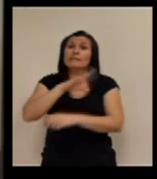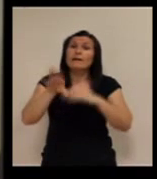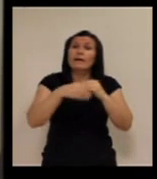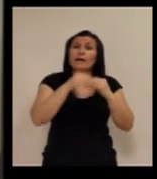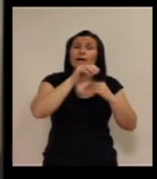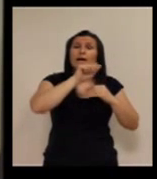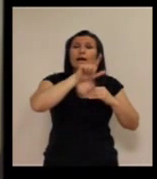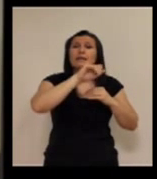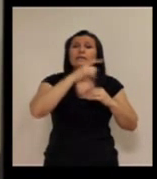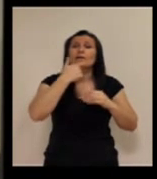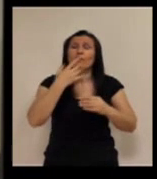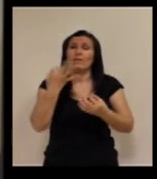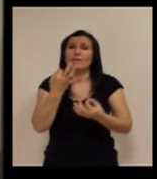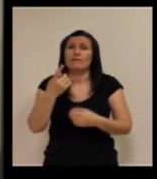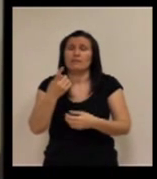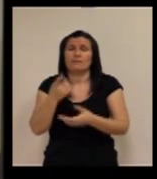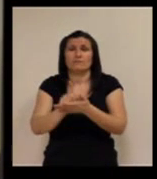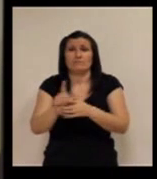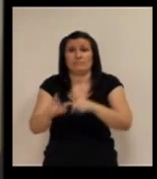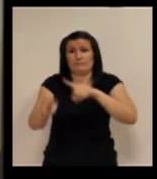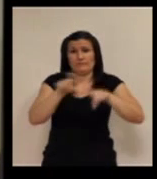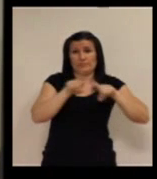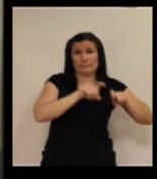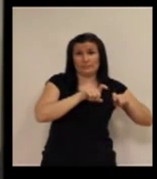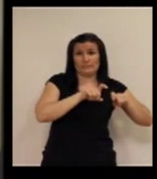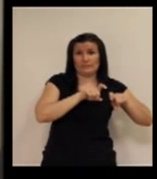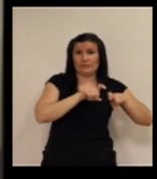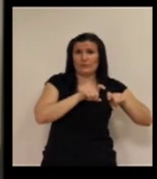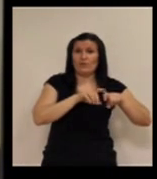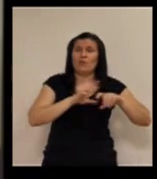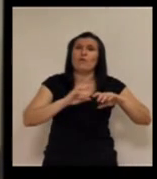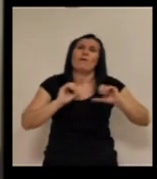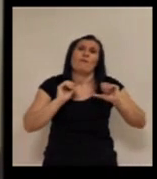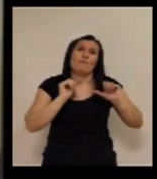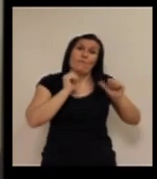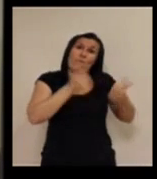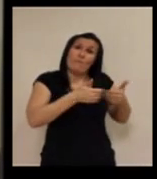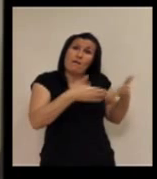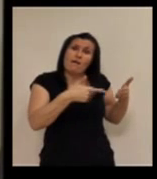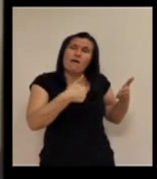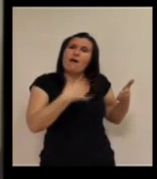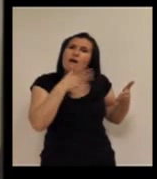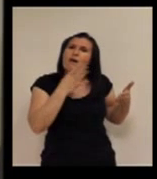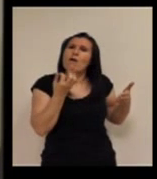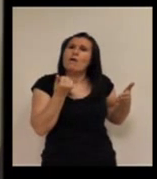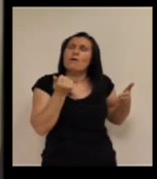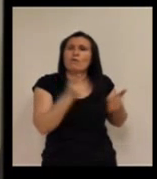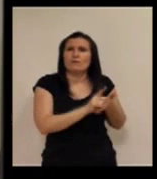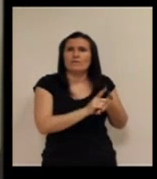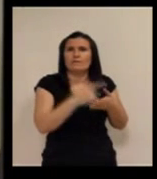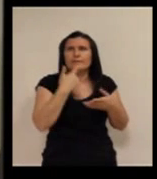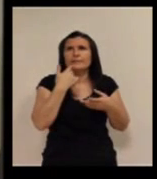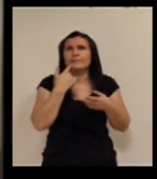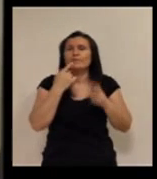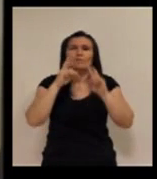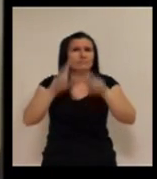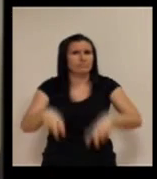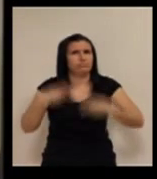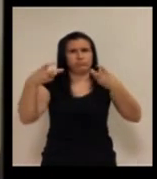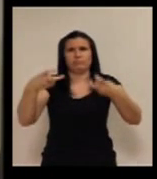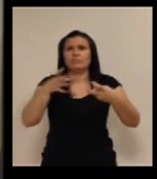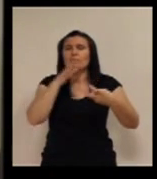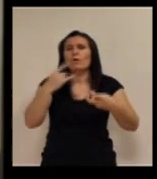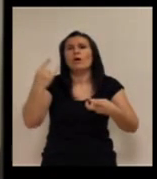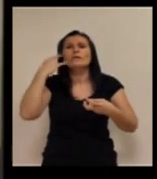Alicia de vuelta al colegio, vuelte al principio, a ver qué te dice la compañía tecnológica sobre, vamos a empezar a reinventarnos porque la telefonía